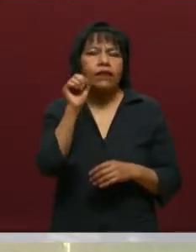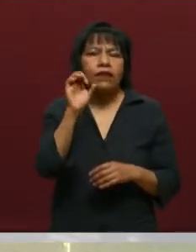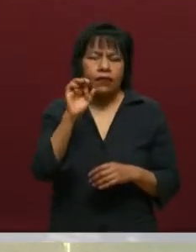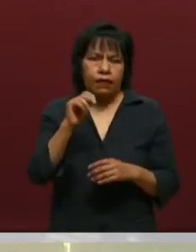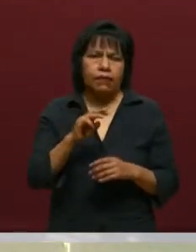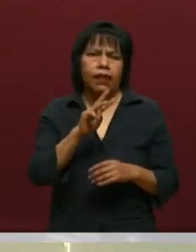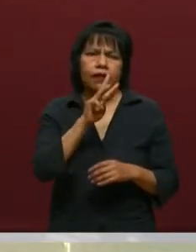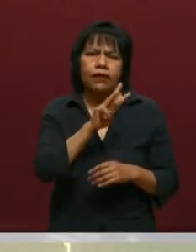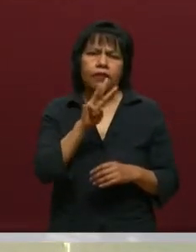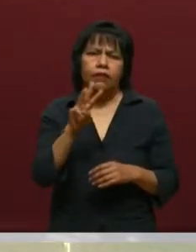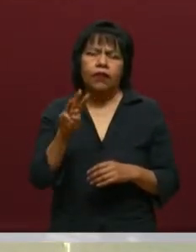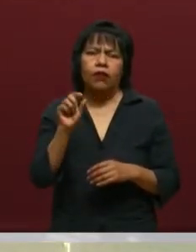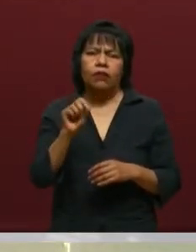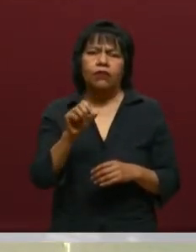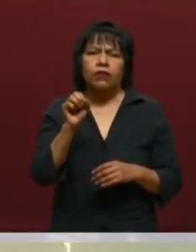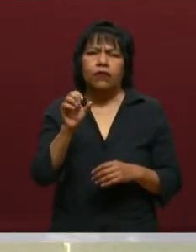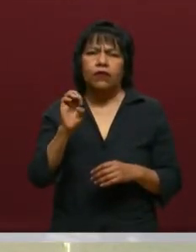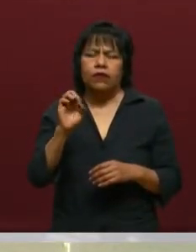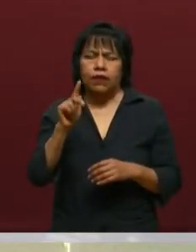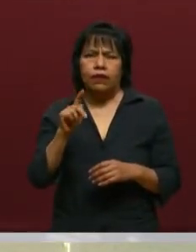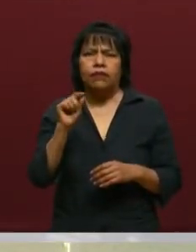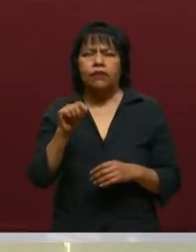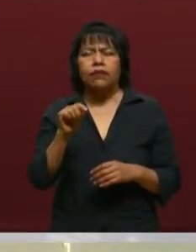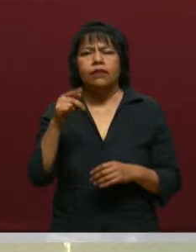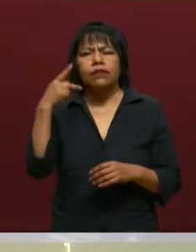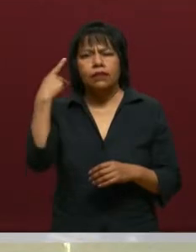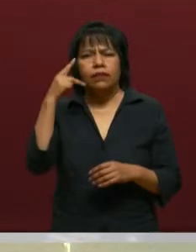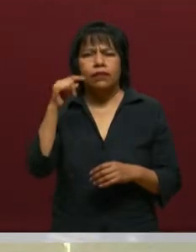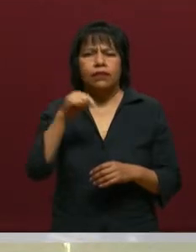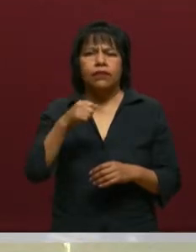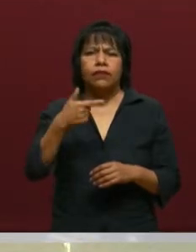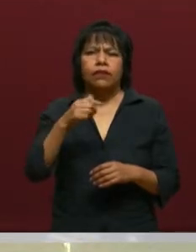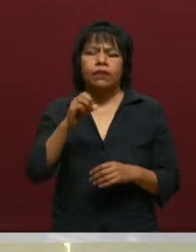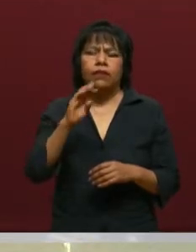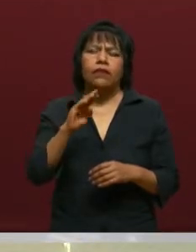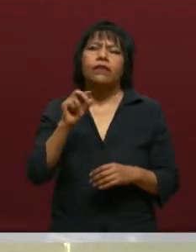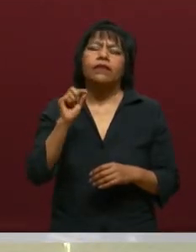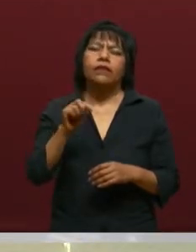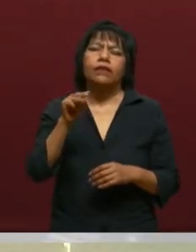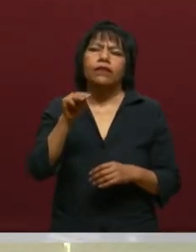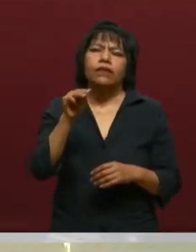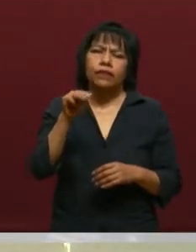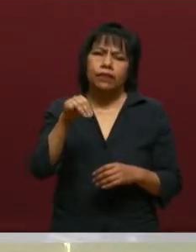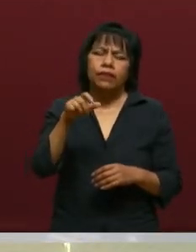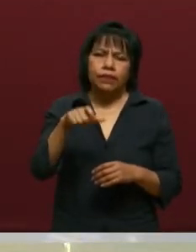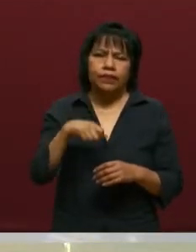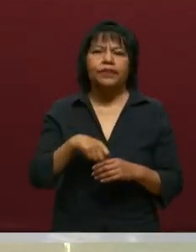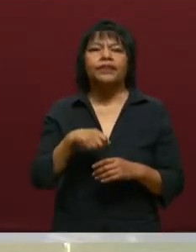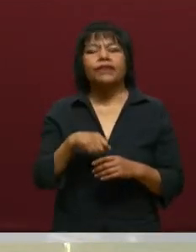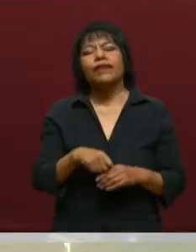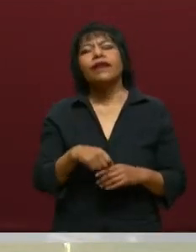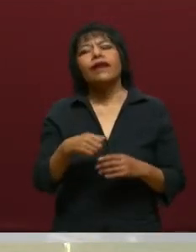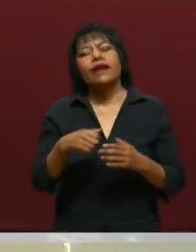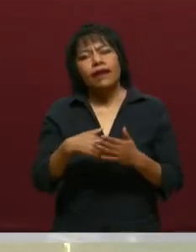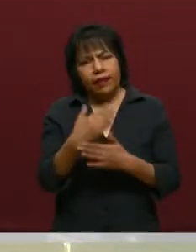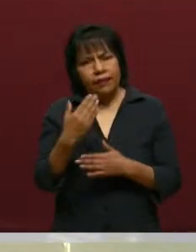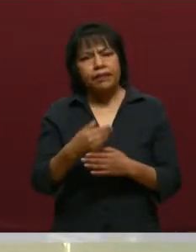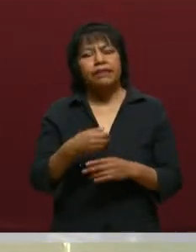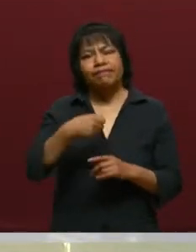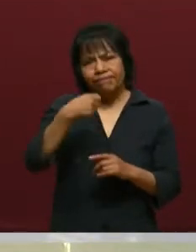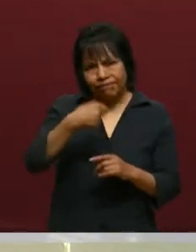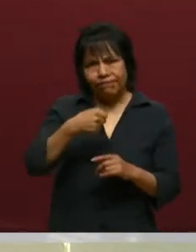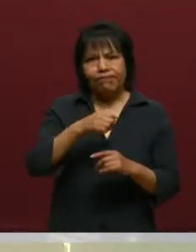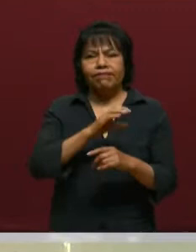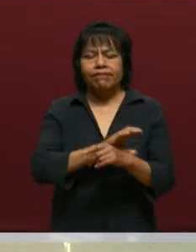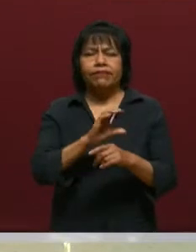es www.cep.puebla.gov.mx. Y esta mañana quiero saludar a mi